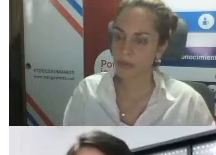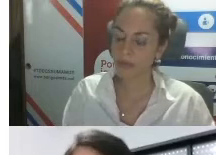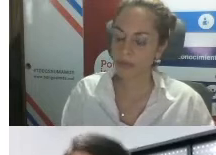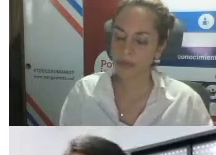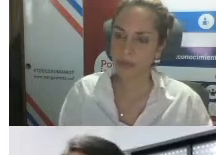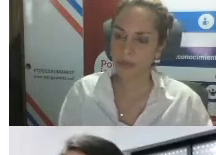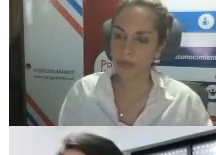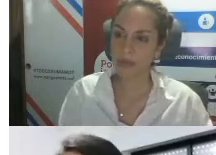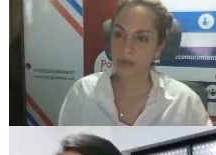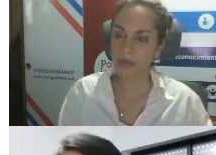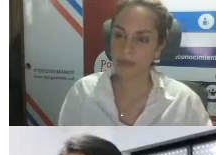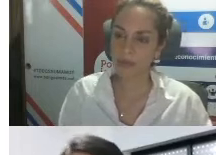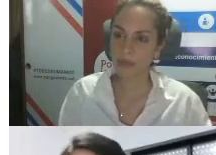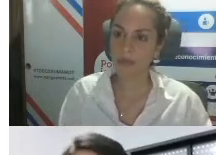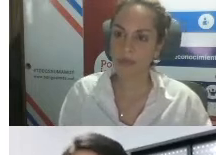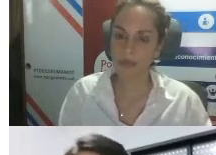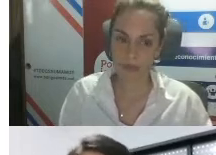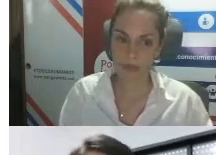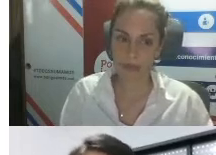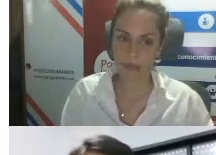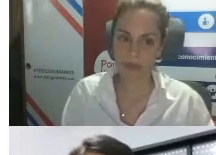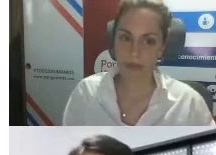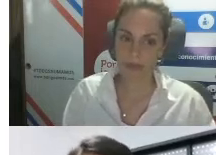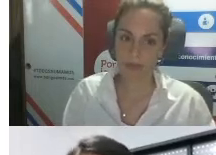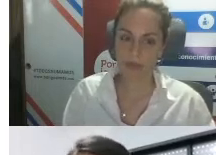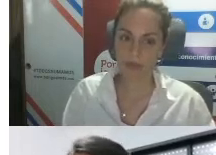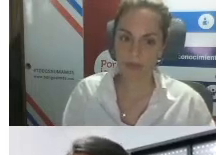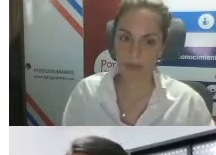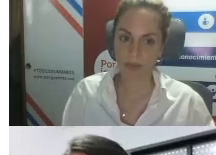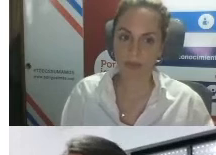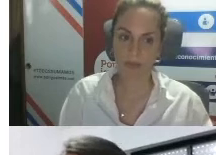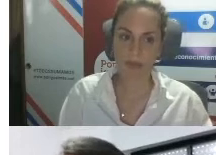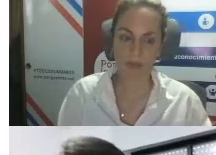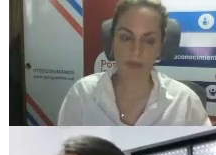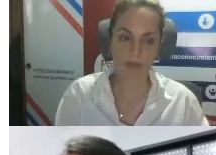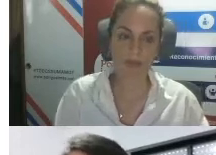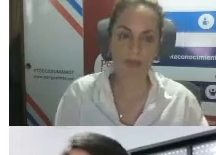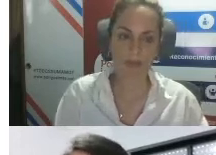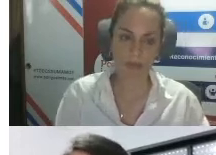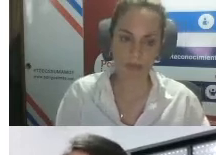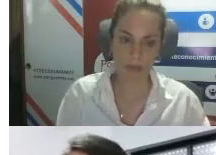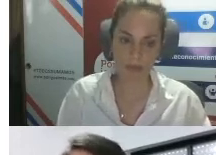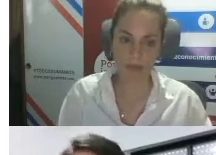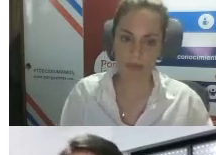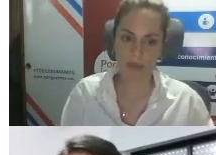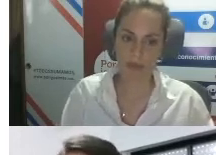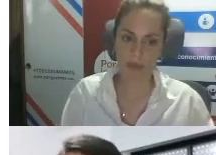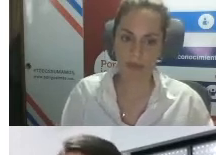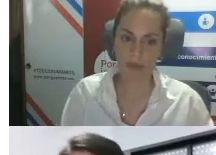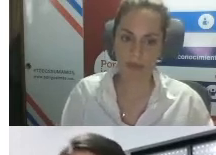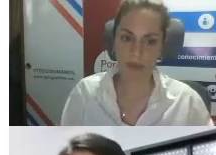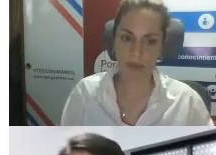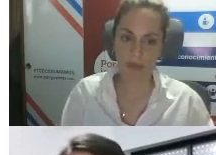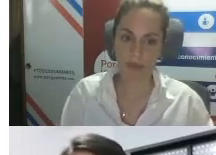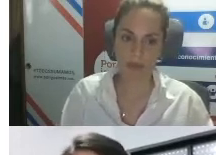limita muchas veces la participación entonces bueno cuando hablamos de democracia del piso es decir exponer a todas las personas que están participando en X actividad como